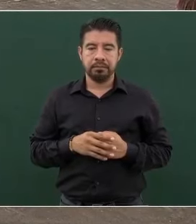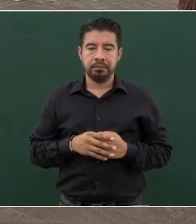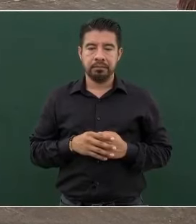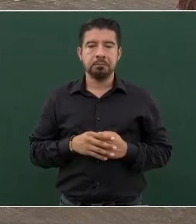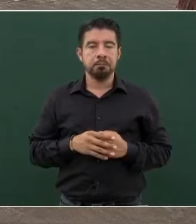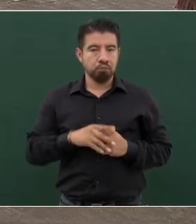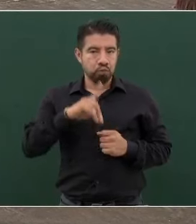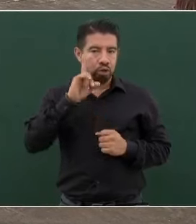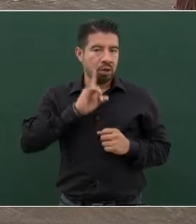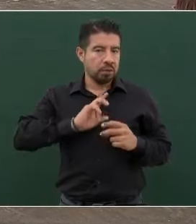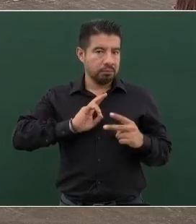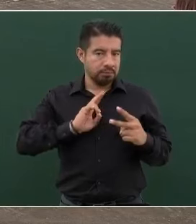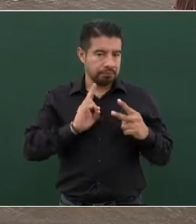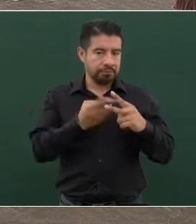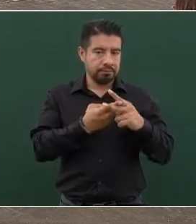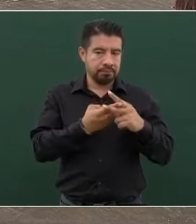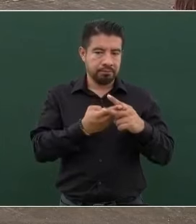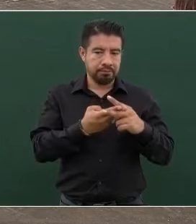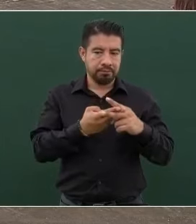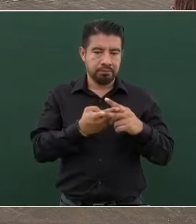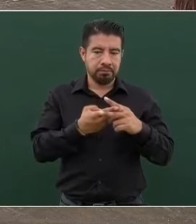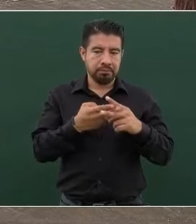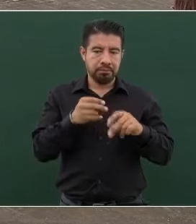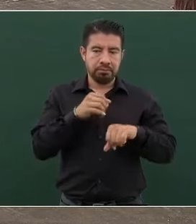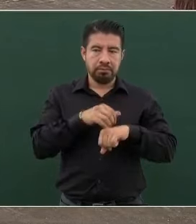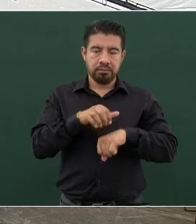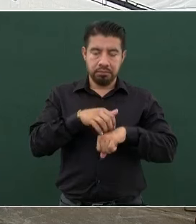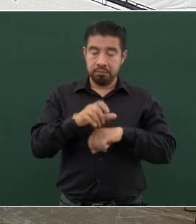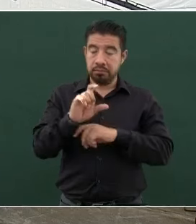Feminicidio, lugar 22.